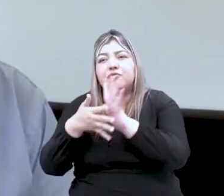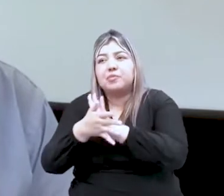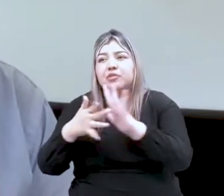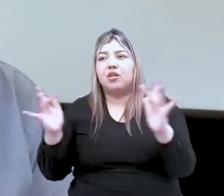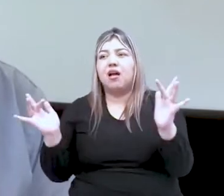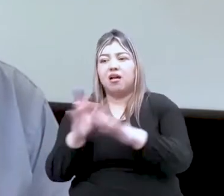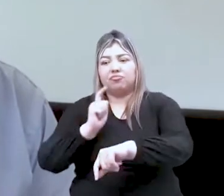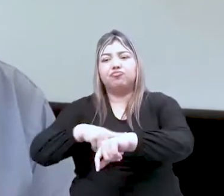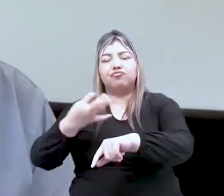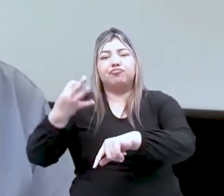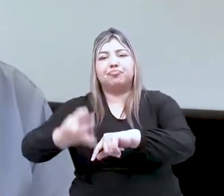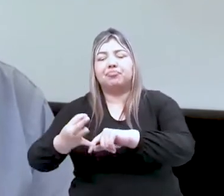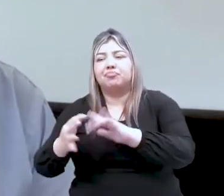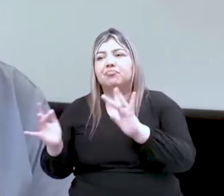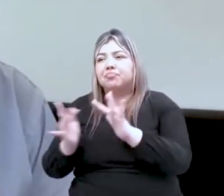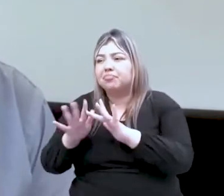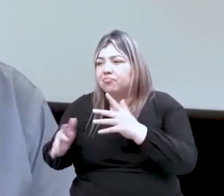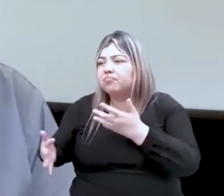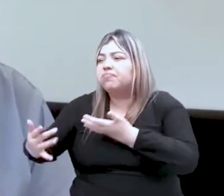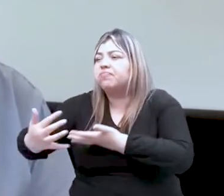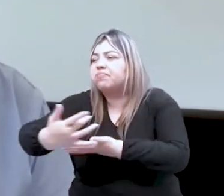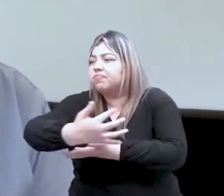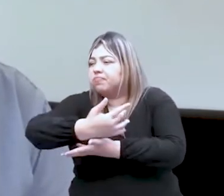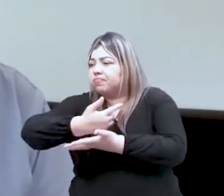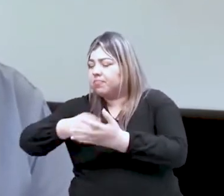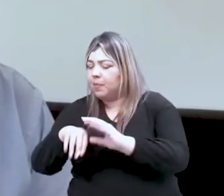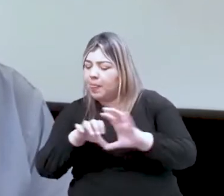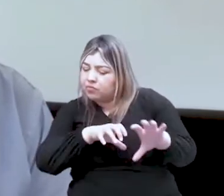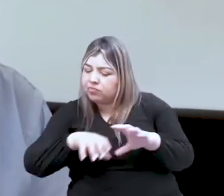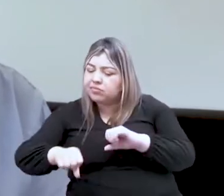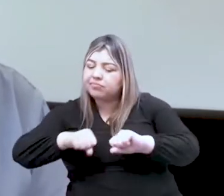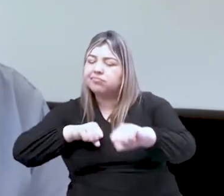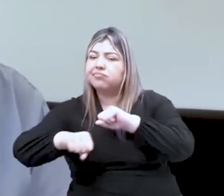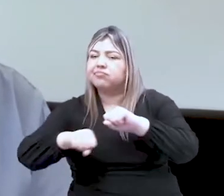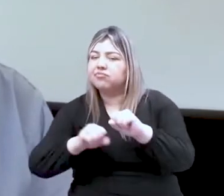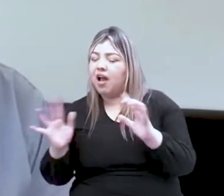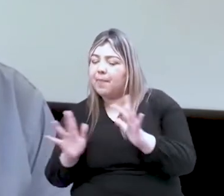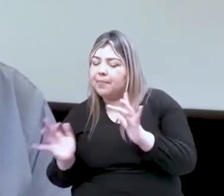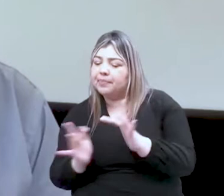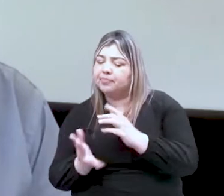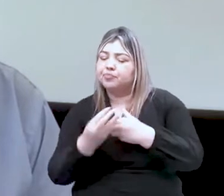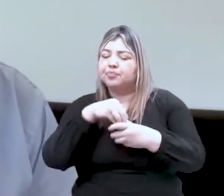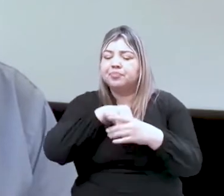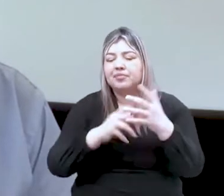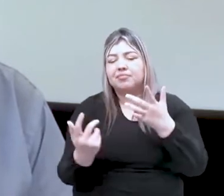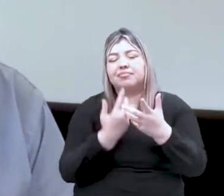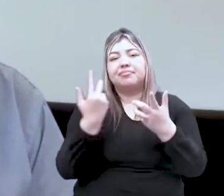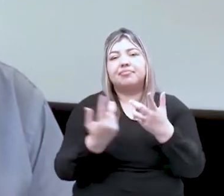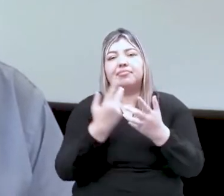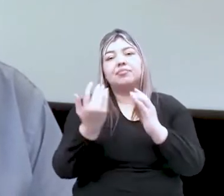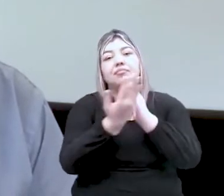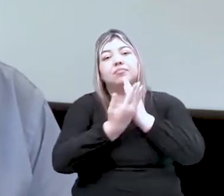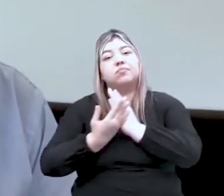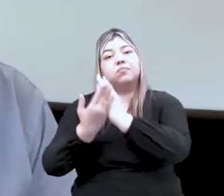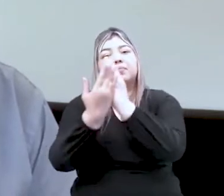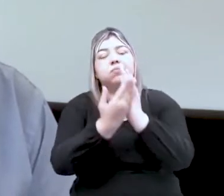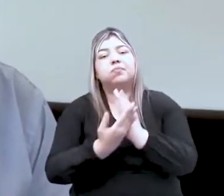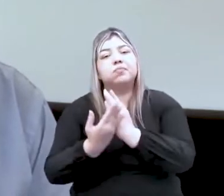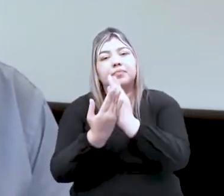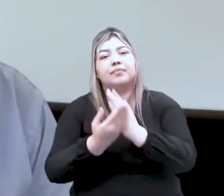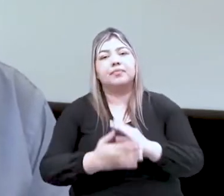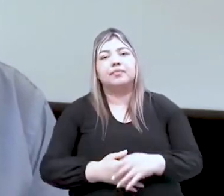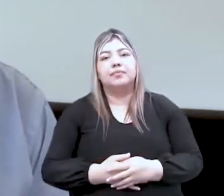y poder disponibilizarla de manera accionable para nuestro sistema educativo fue parte del